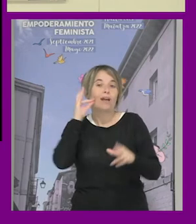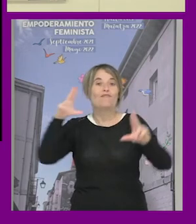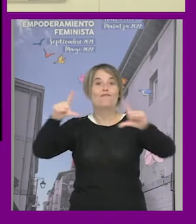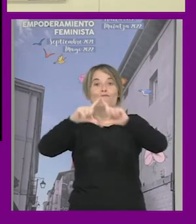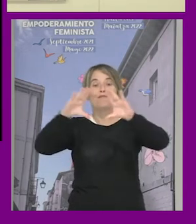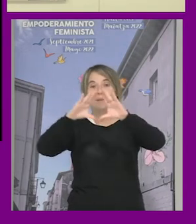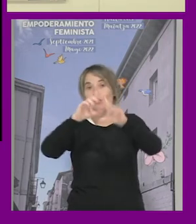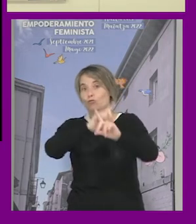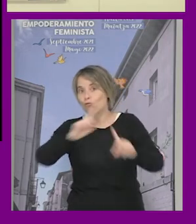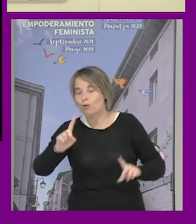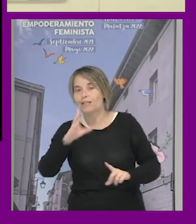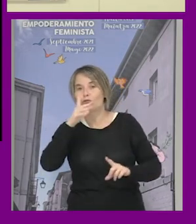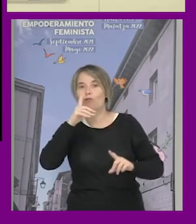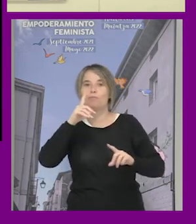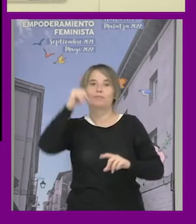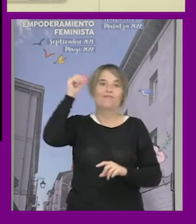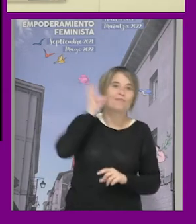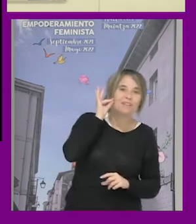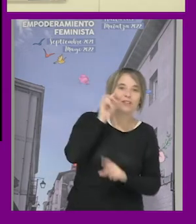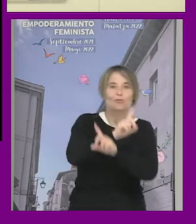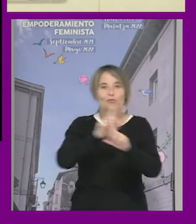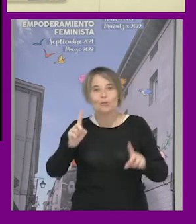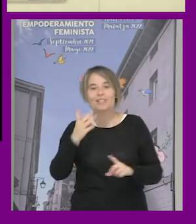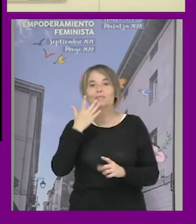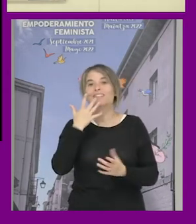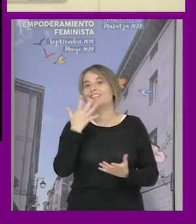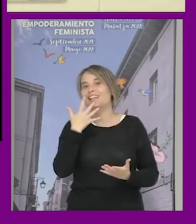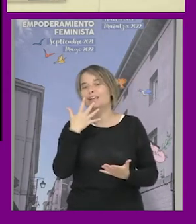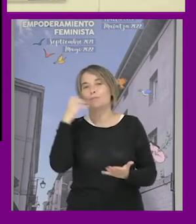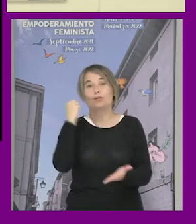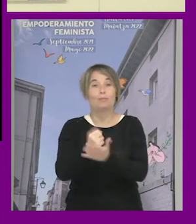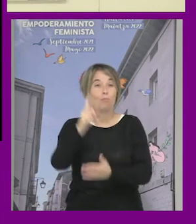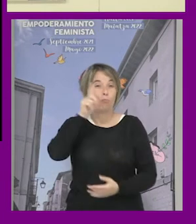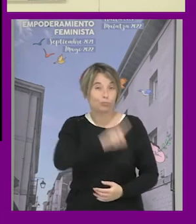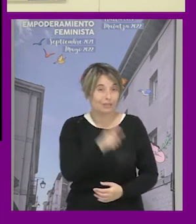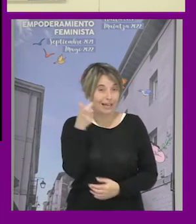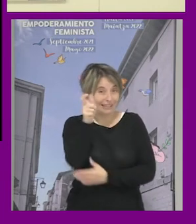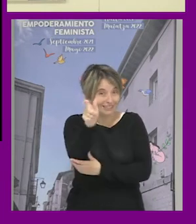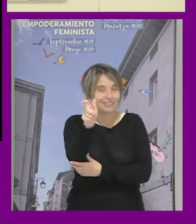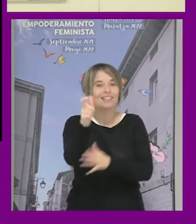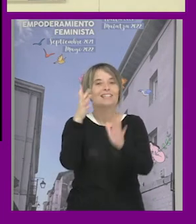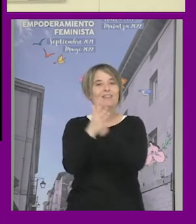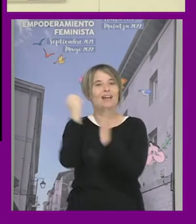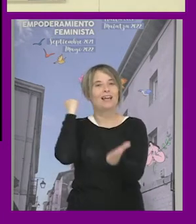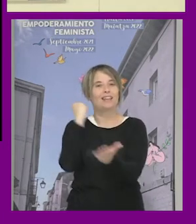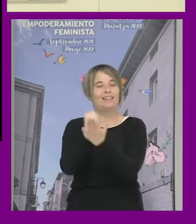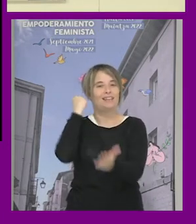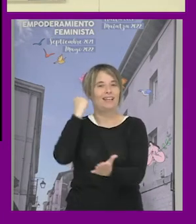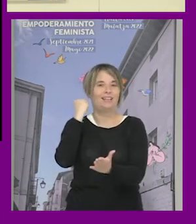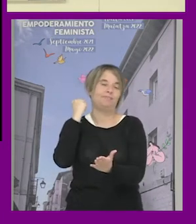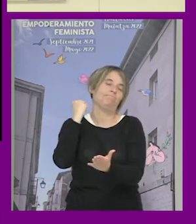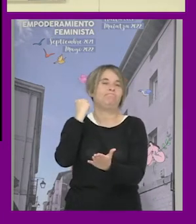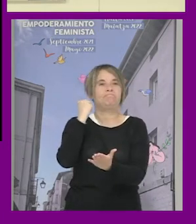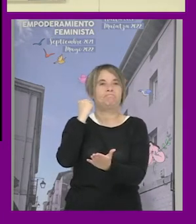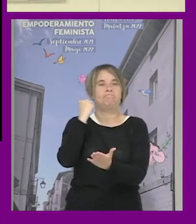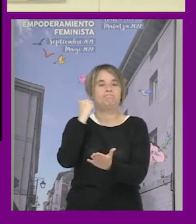o que no tienen una expresión femenina aquí estaría el ejemplo del estigma puta como el estigma muy especialmente